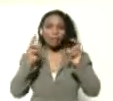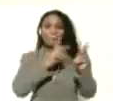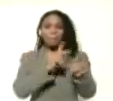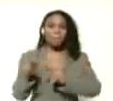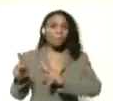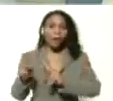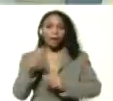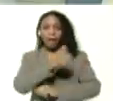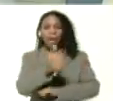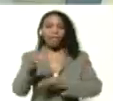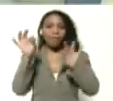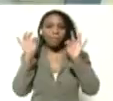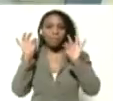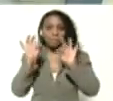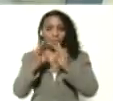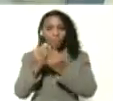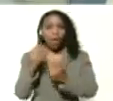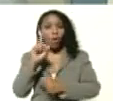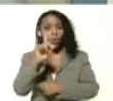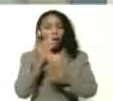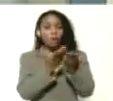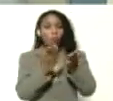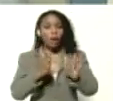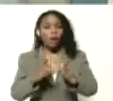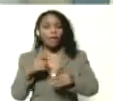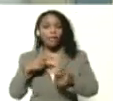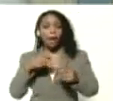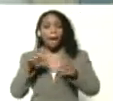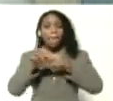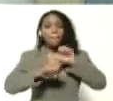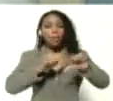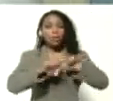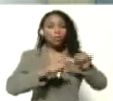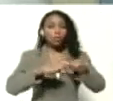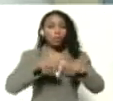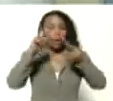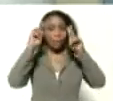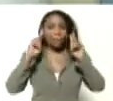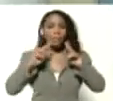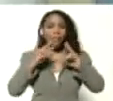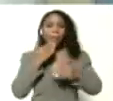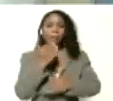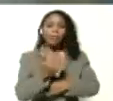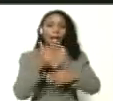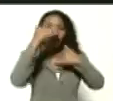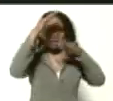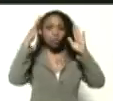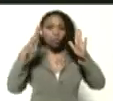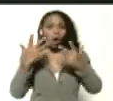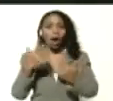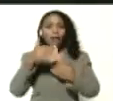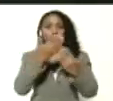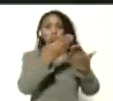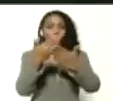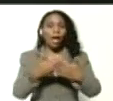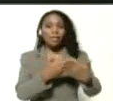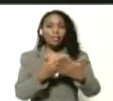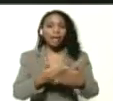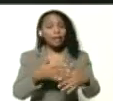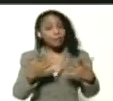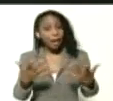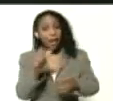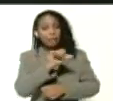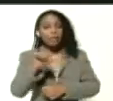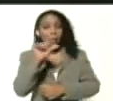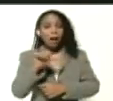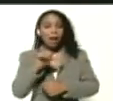Familia en Escuela y en este momento del proceso de desinfección este proceso que nos va a permitir atender a nuestros estudiantes que en las semanas